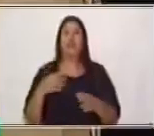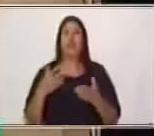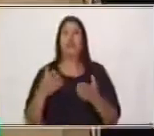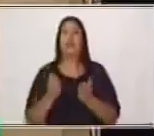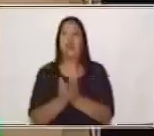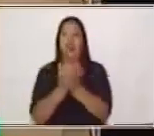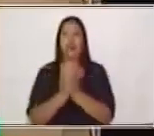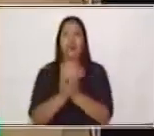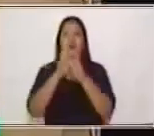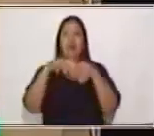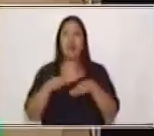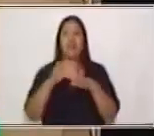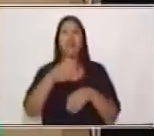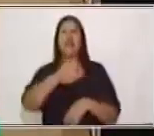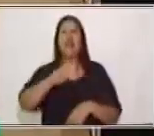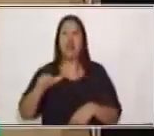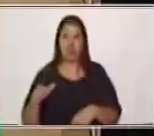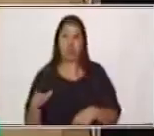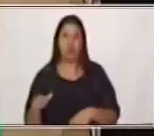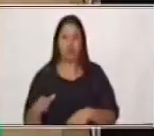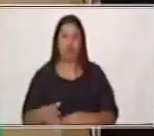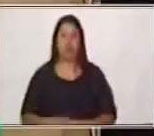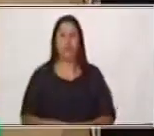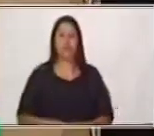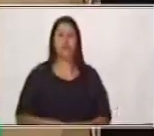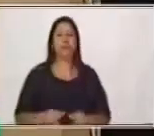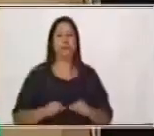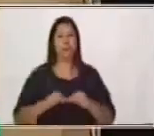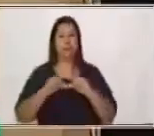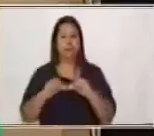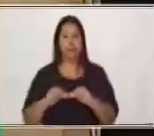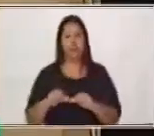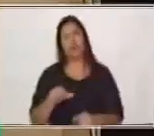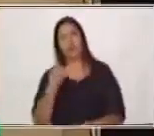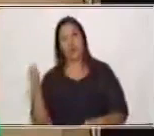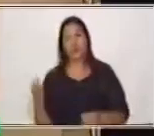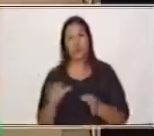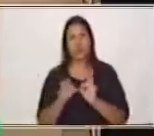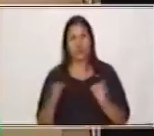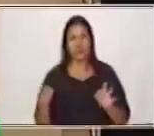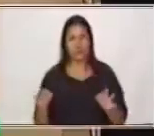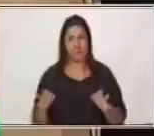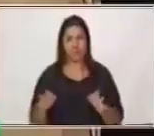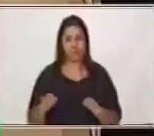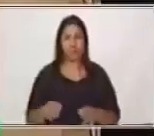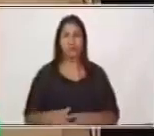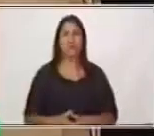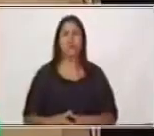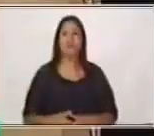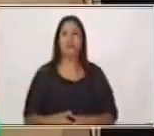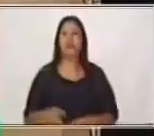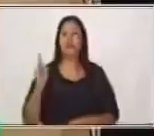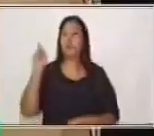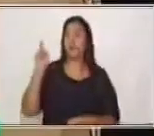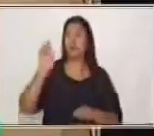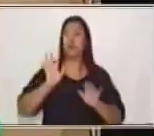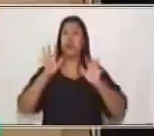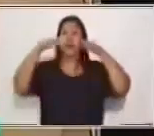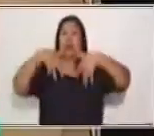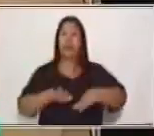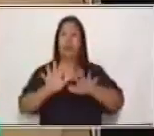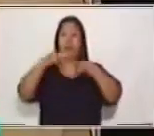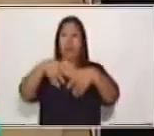es belero. Muy bien. Continuamos ahora con la última oración que dice, en el mar brilla